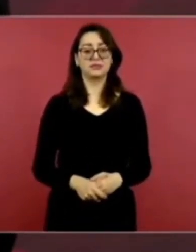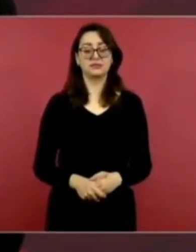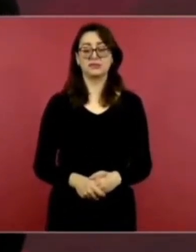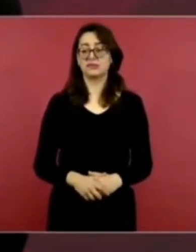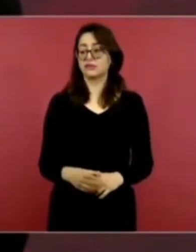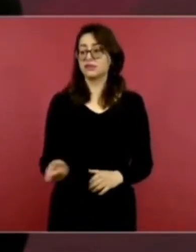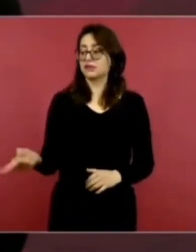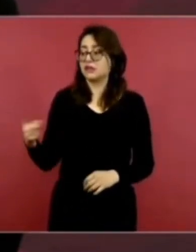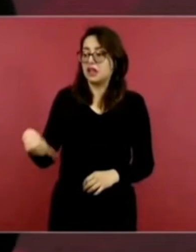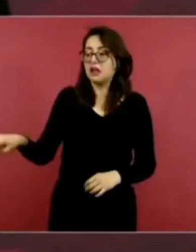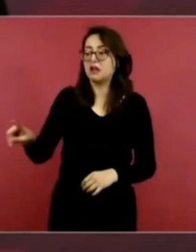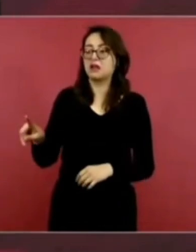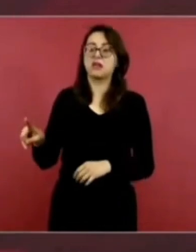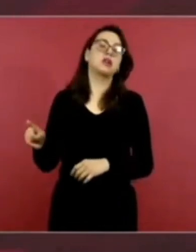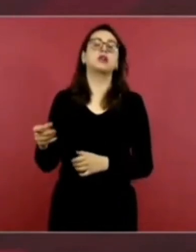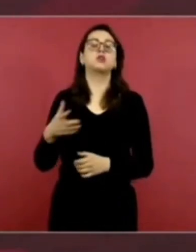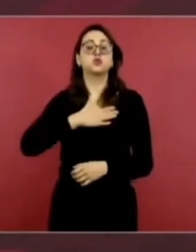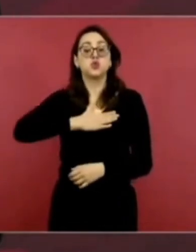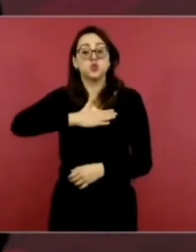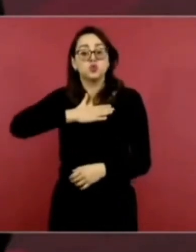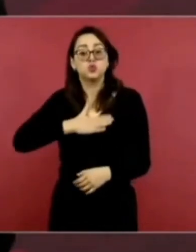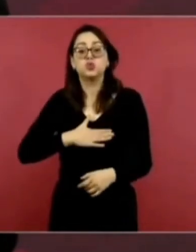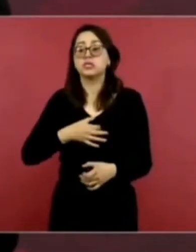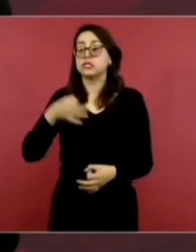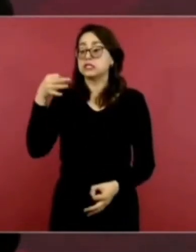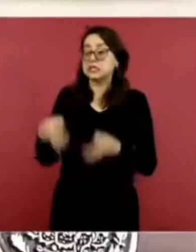a los poderosos.